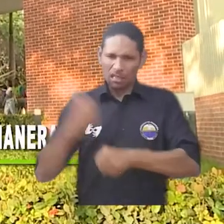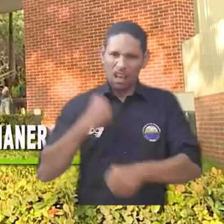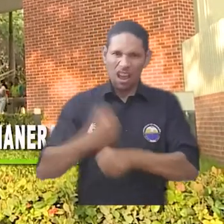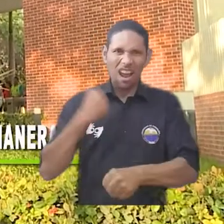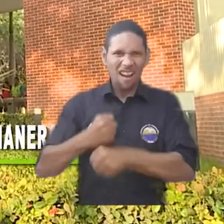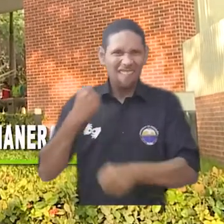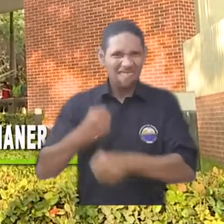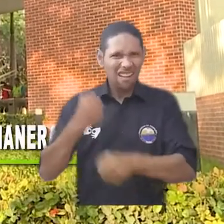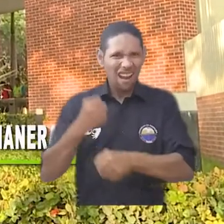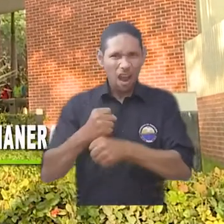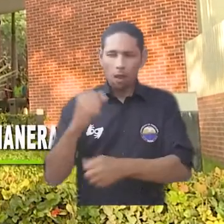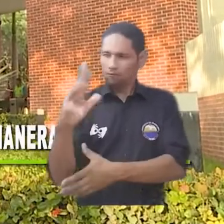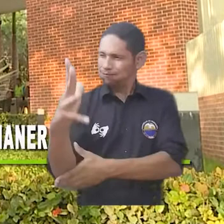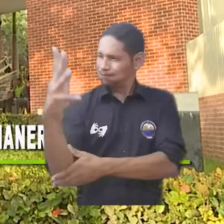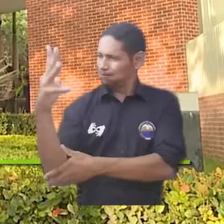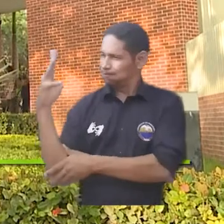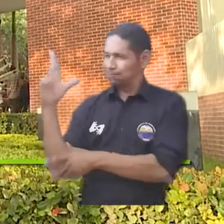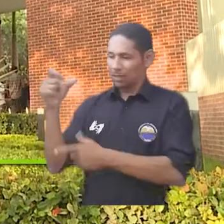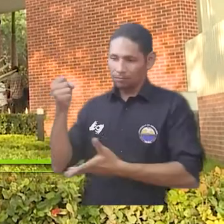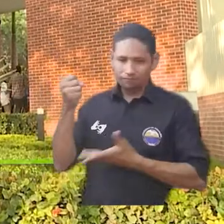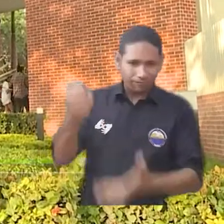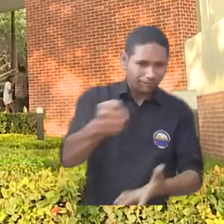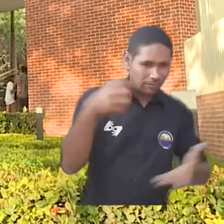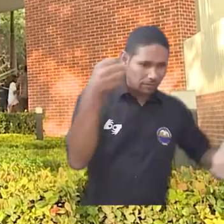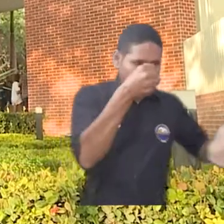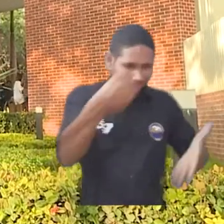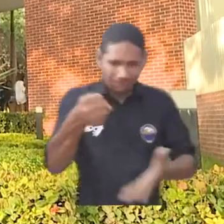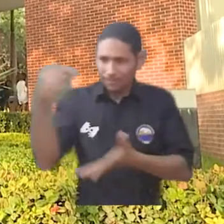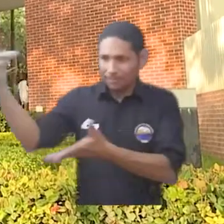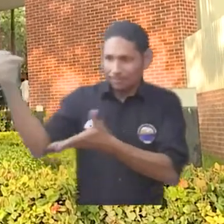Trabajadores de las Bananeras Flotrabán.